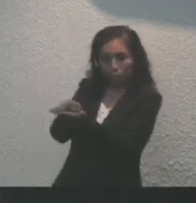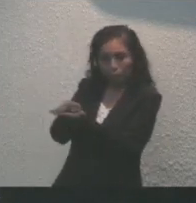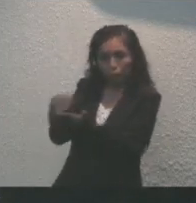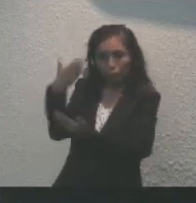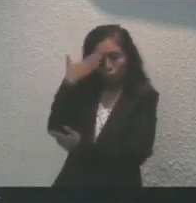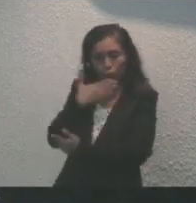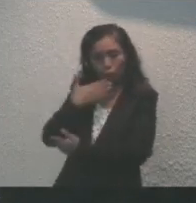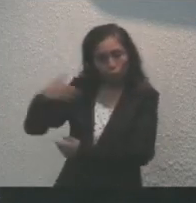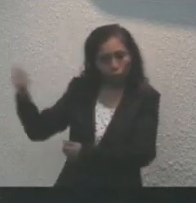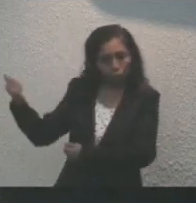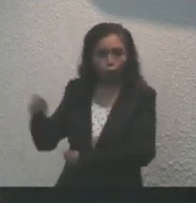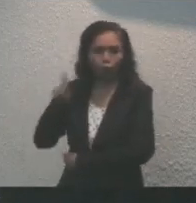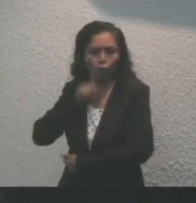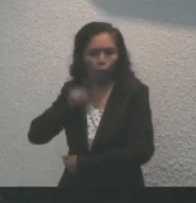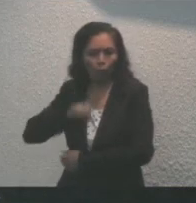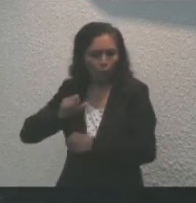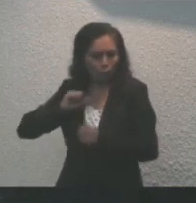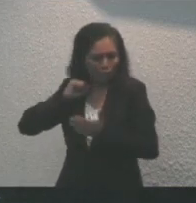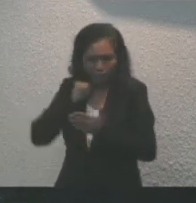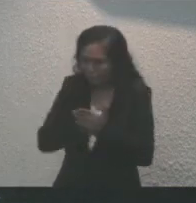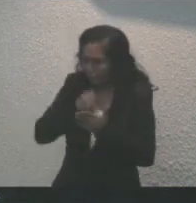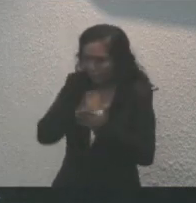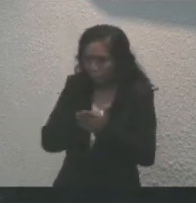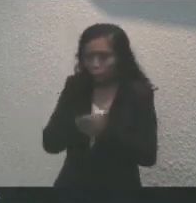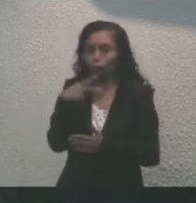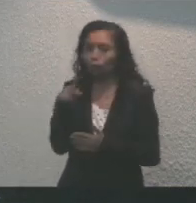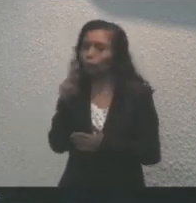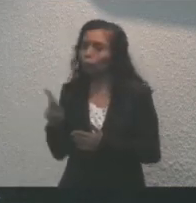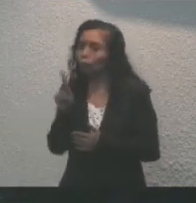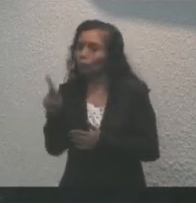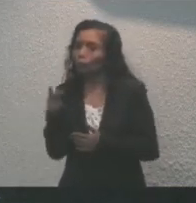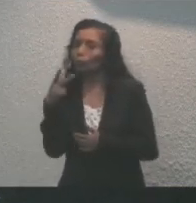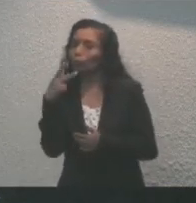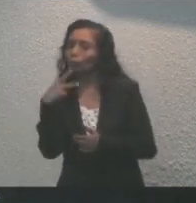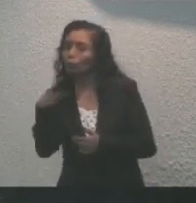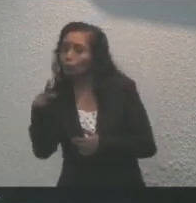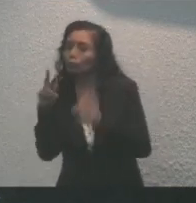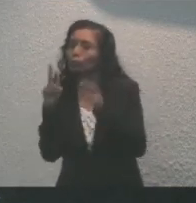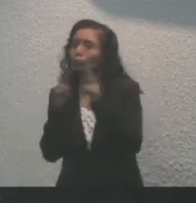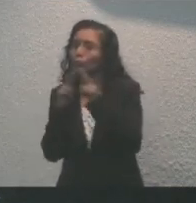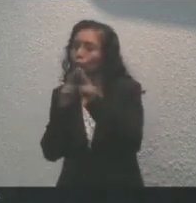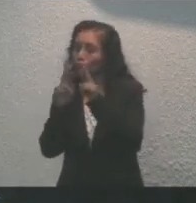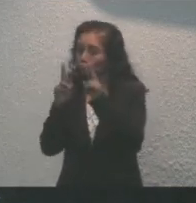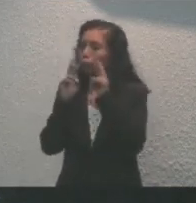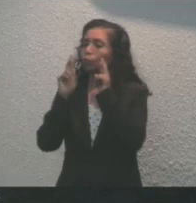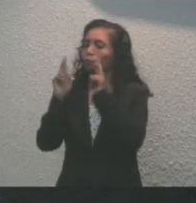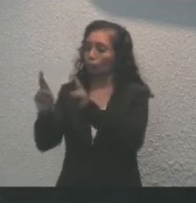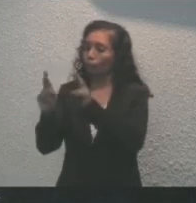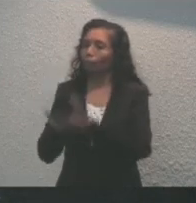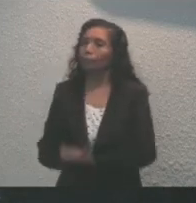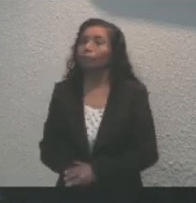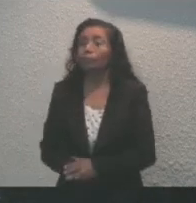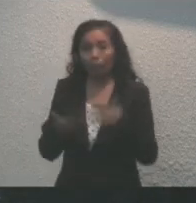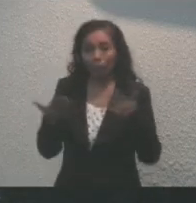de una mujer que luchó por su pueblo por su raza por su honor. Sirve